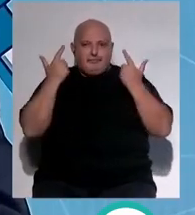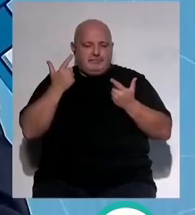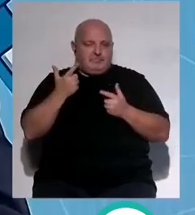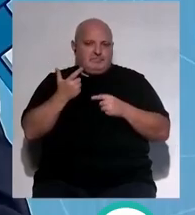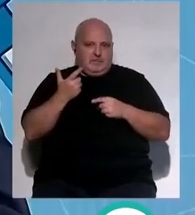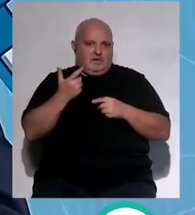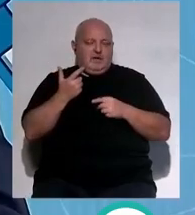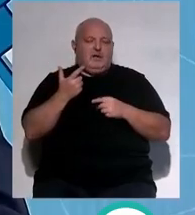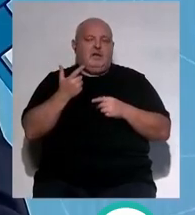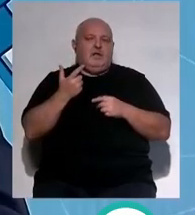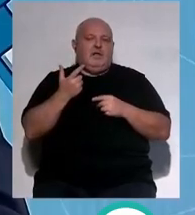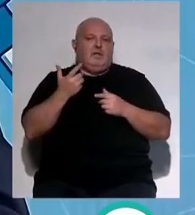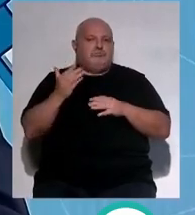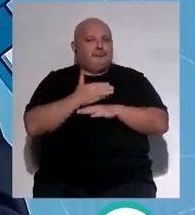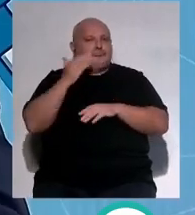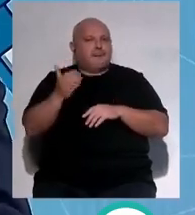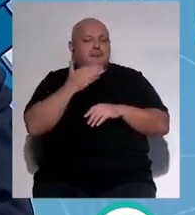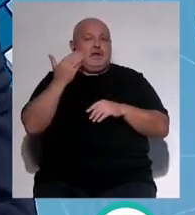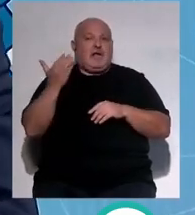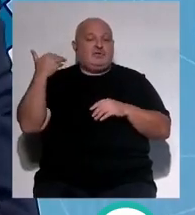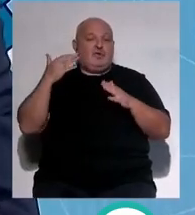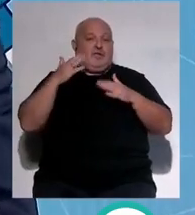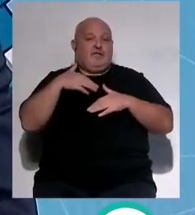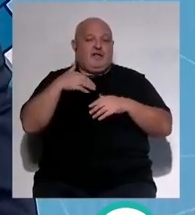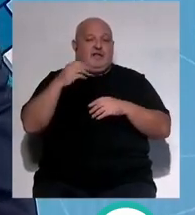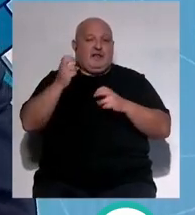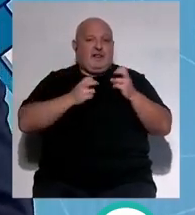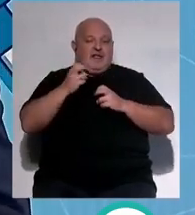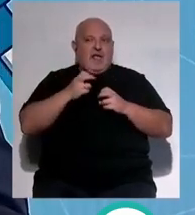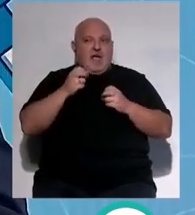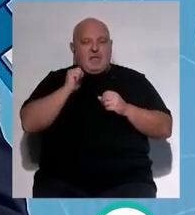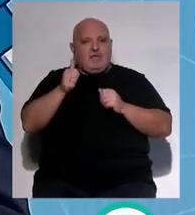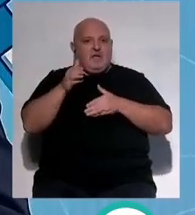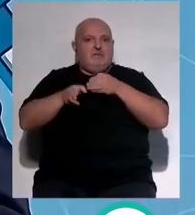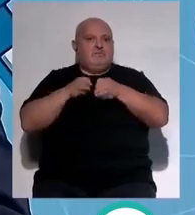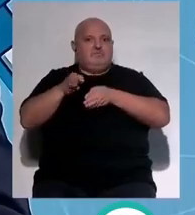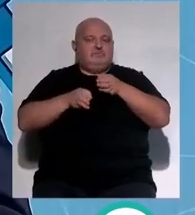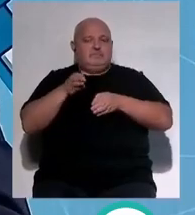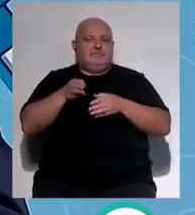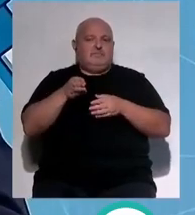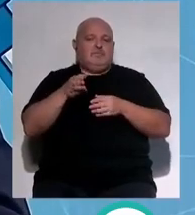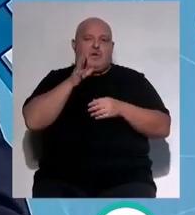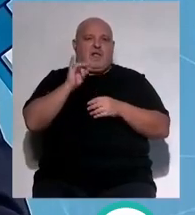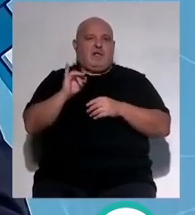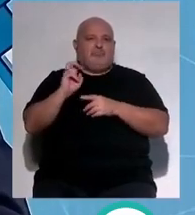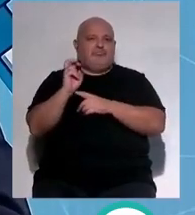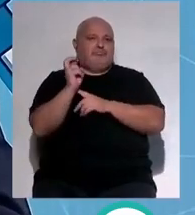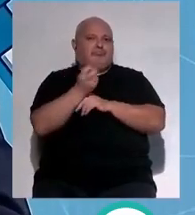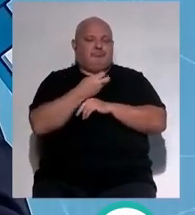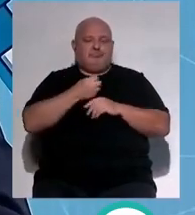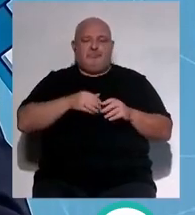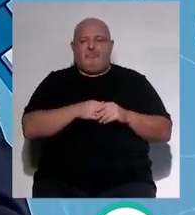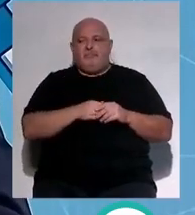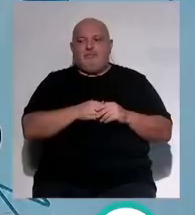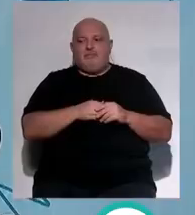contar con un flujo de pacientes que quizás antes no nos visitaba y ahora sí que lo hace al realizarse una analítica